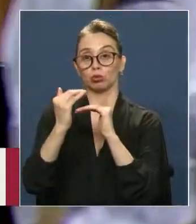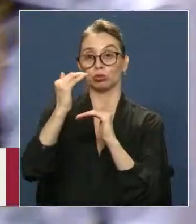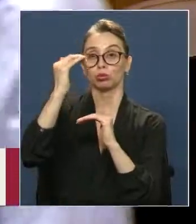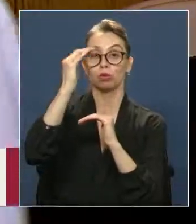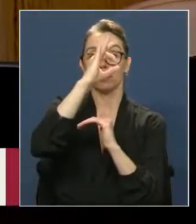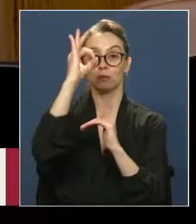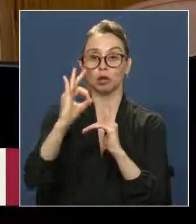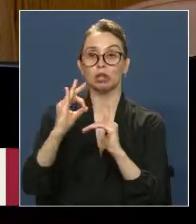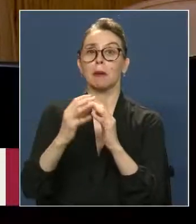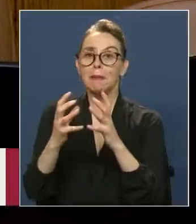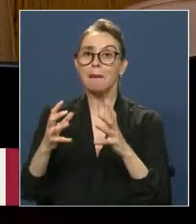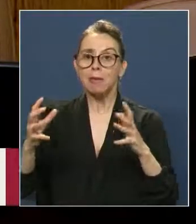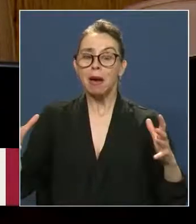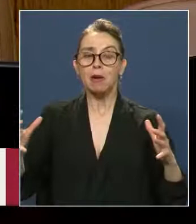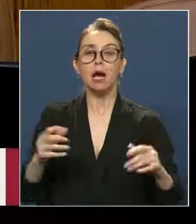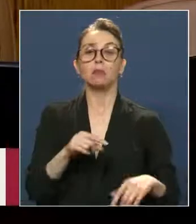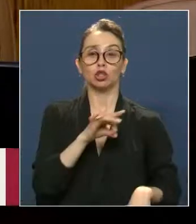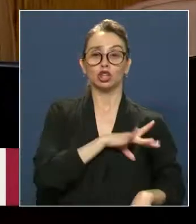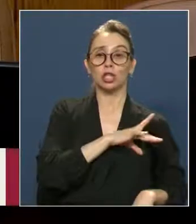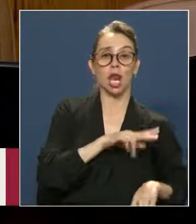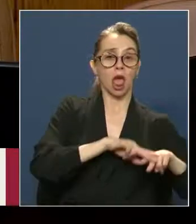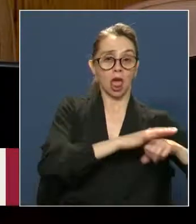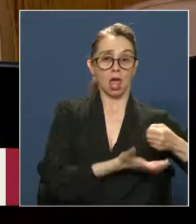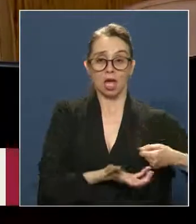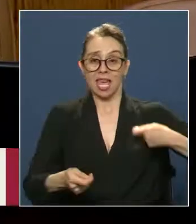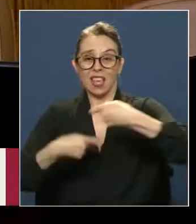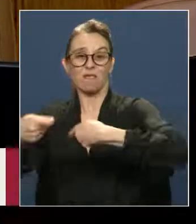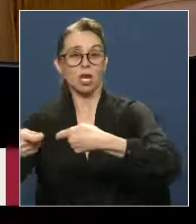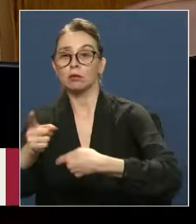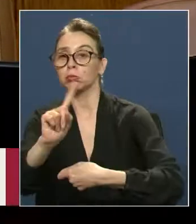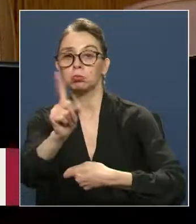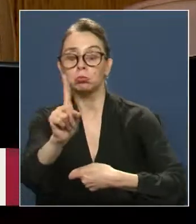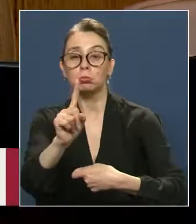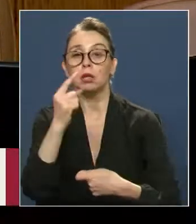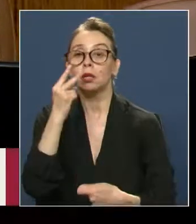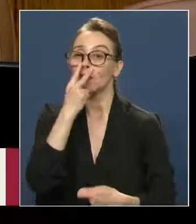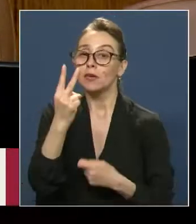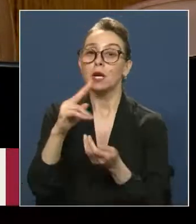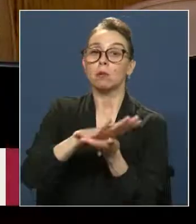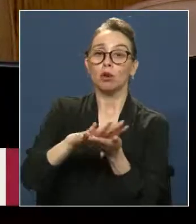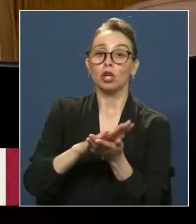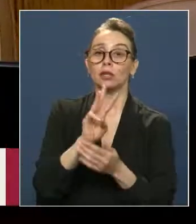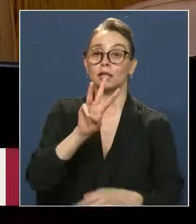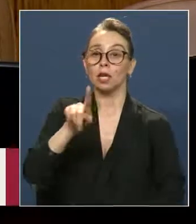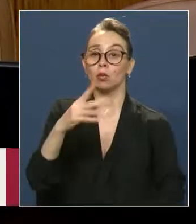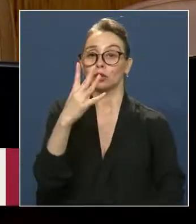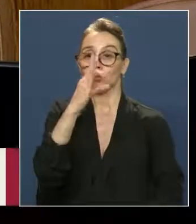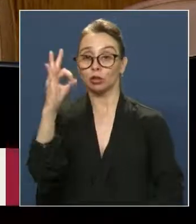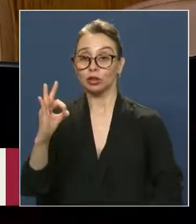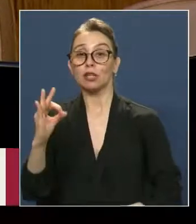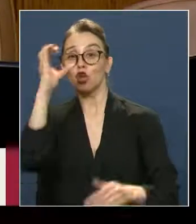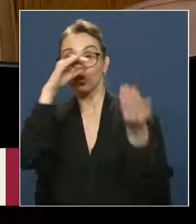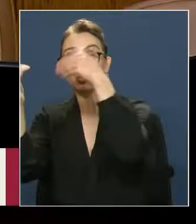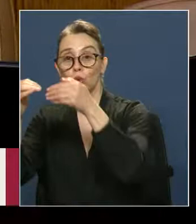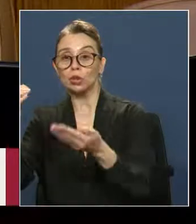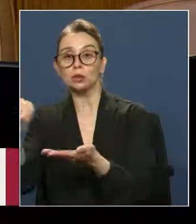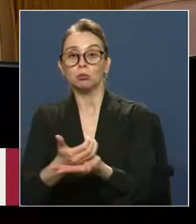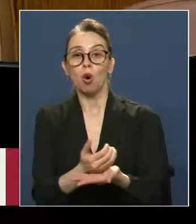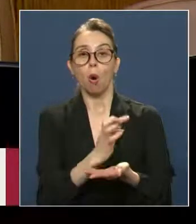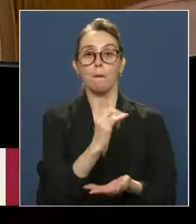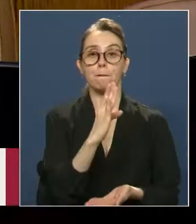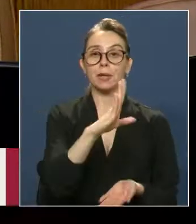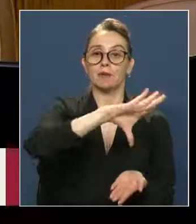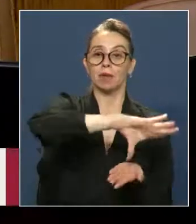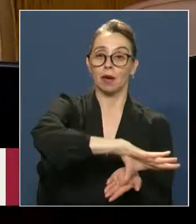crece y en la que no invertimos, no estamos invirtiendo nada. Vemos, por ejemplo, cómo aporta el 3,4% del PIB. Vemos también,